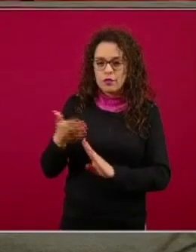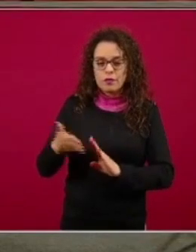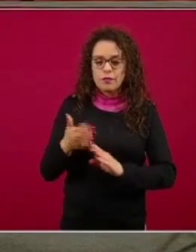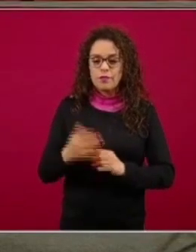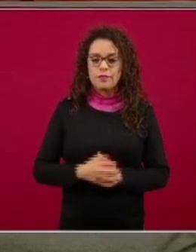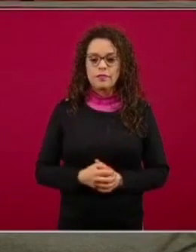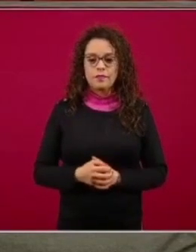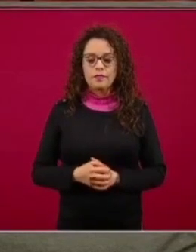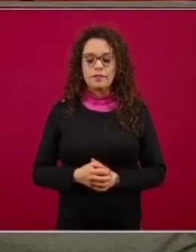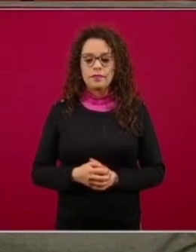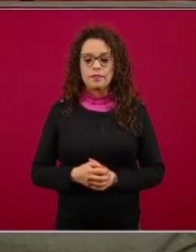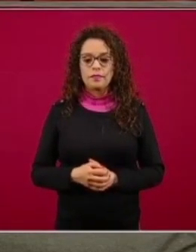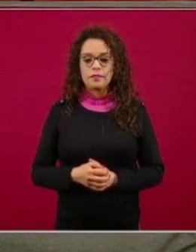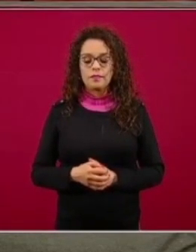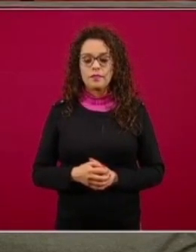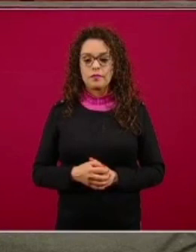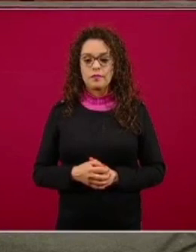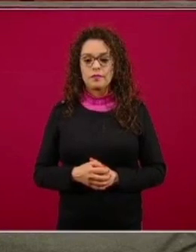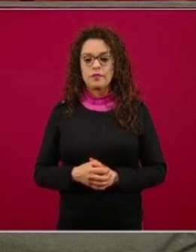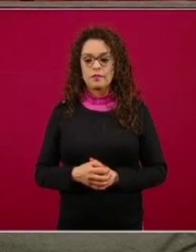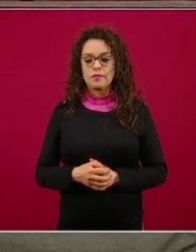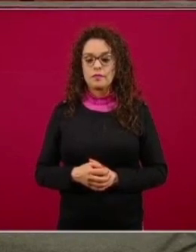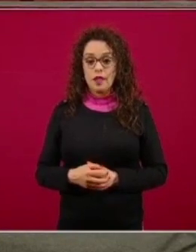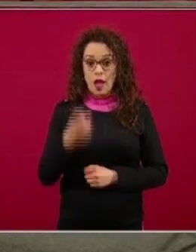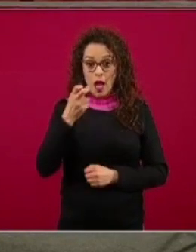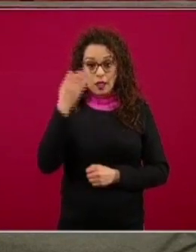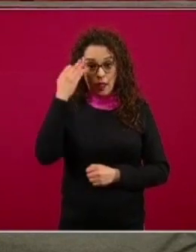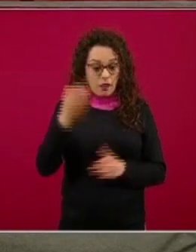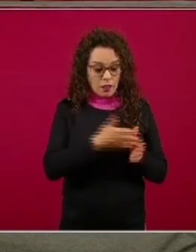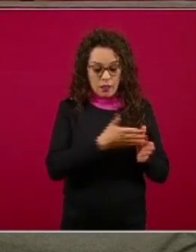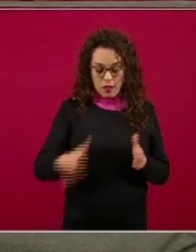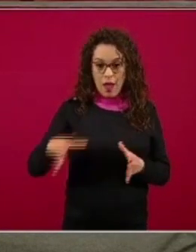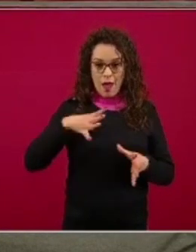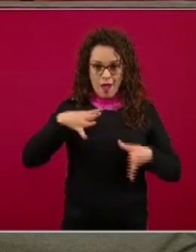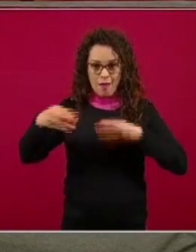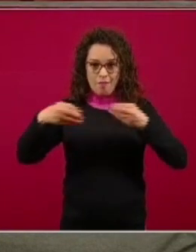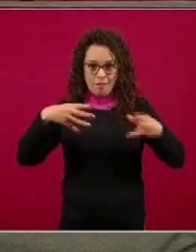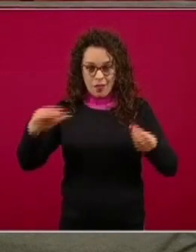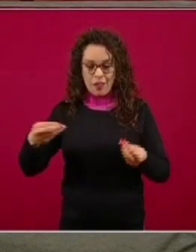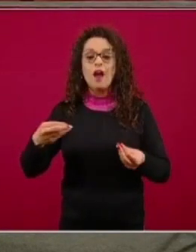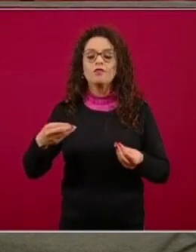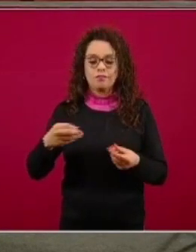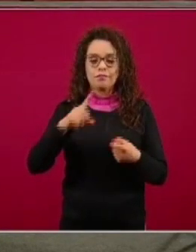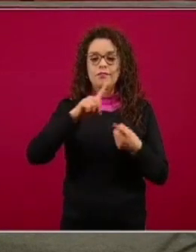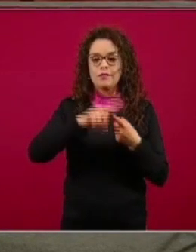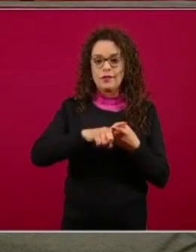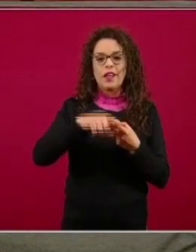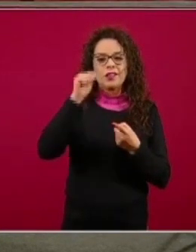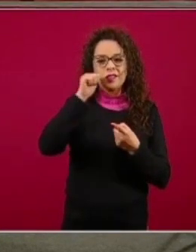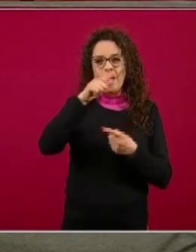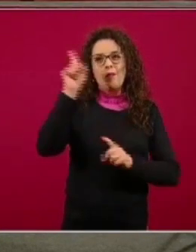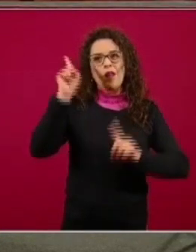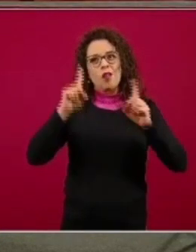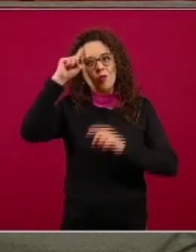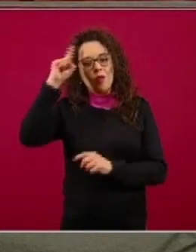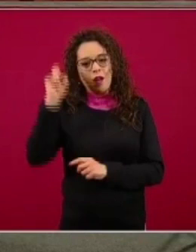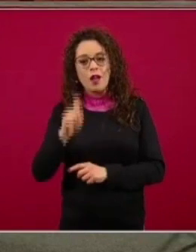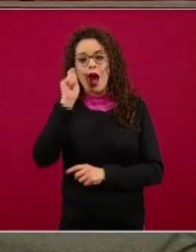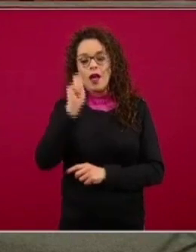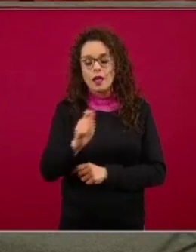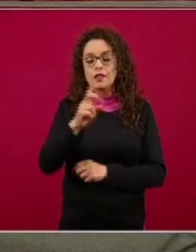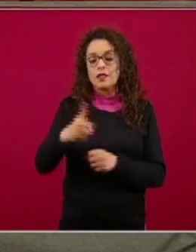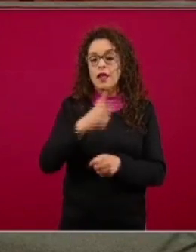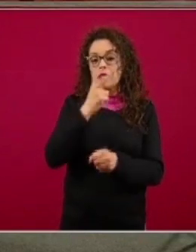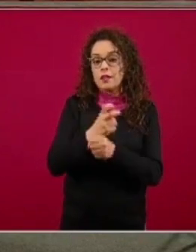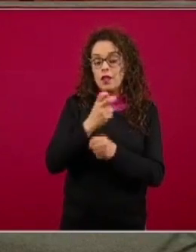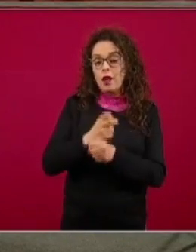elementos y han salido repetidamente a lo largo de la epidemia estas inquietudes uno es sobre el tema de las posibles segundas infecciones